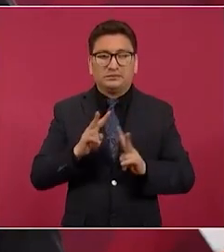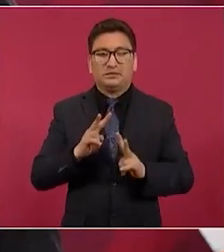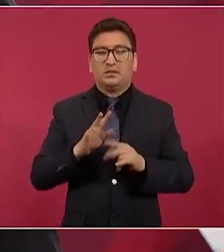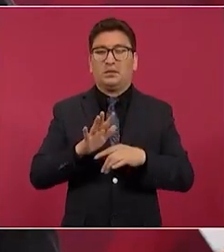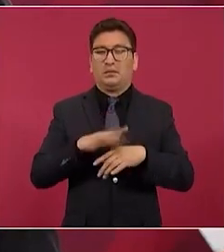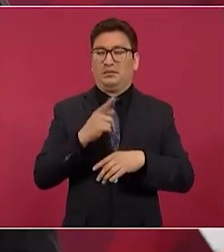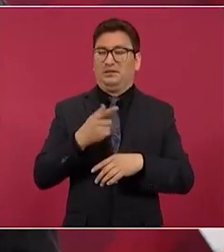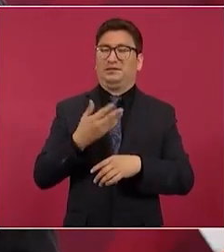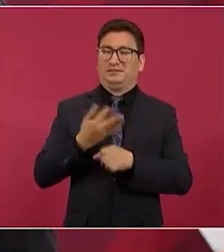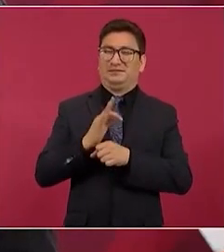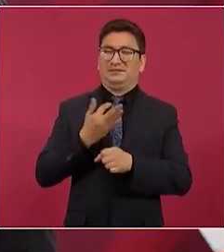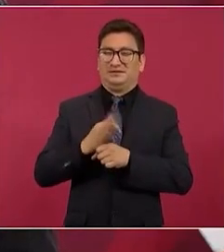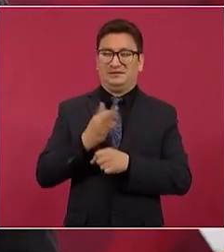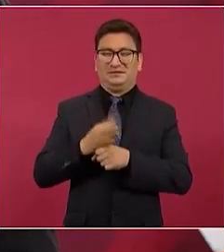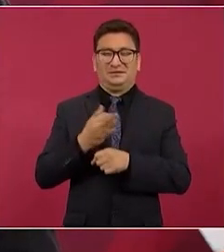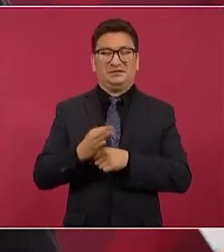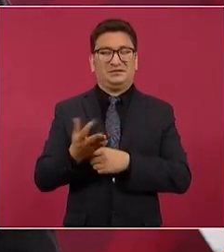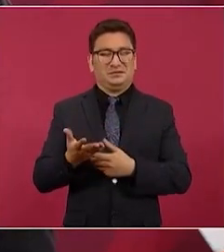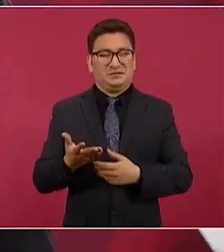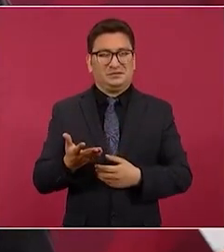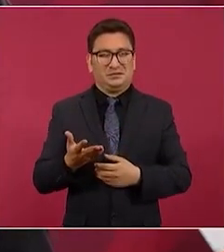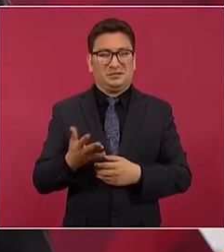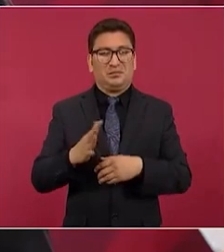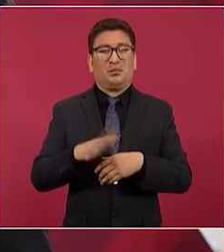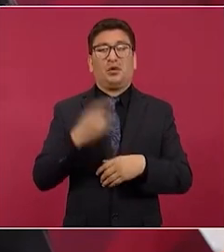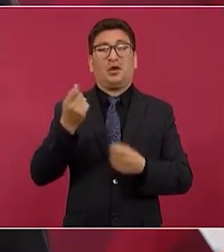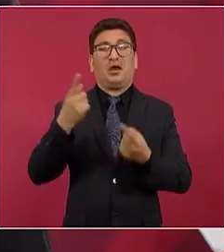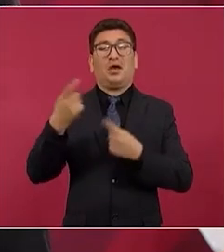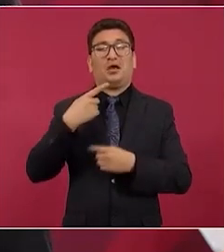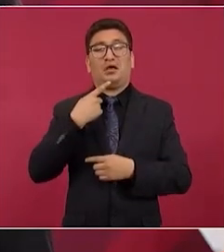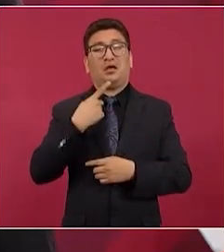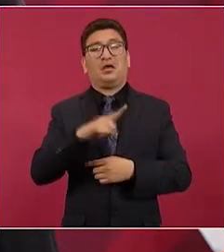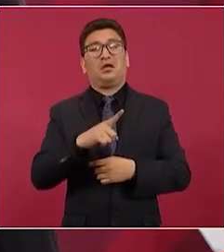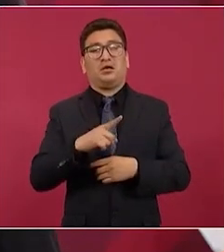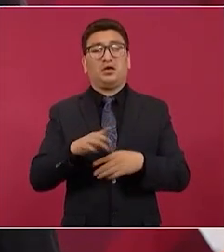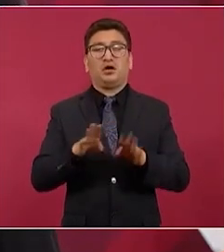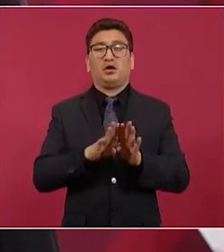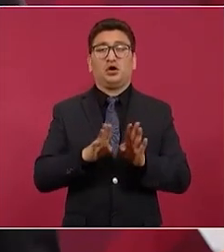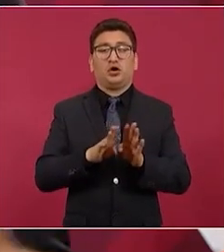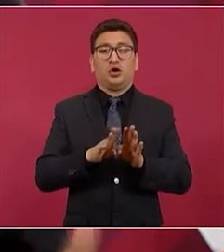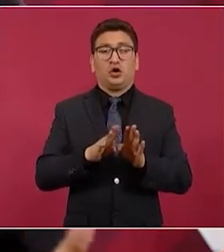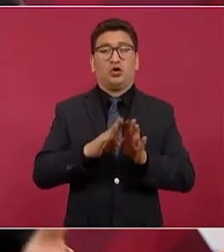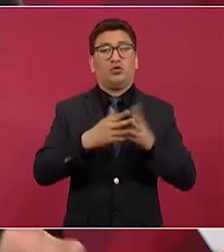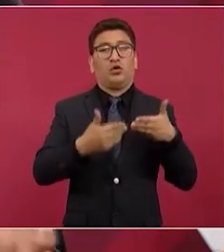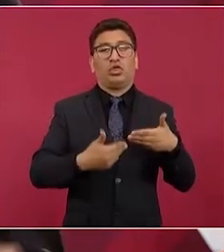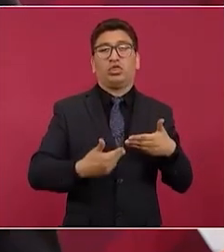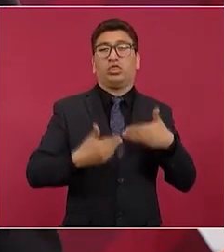chistoso, ¿no?, porque se quejaba de que se estaba amurallando la ciudad, ¿no?,